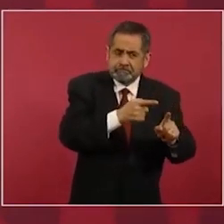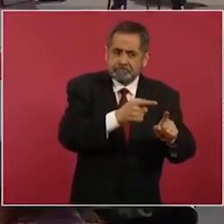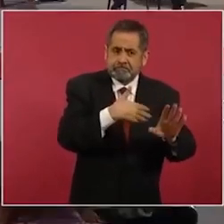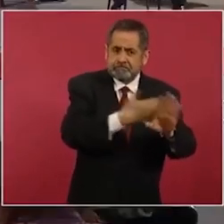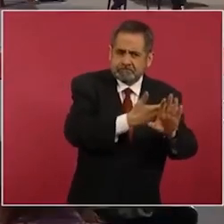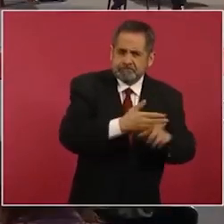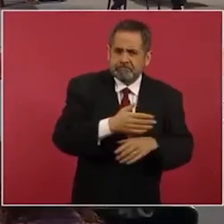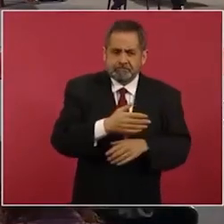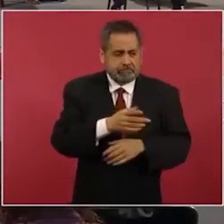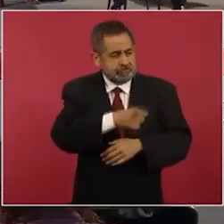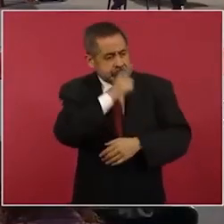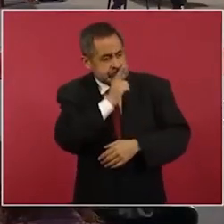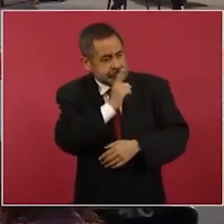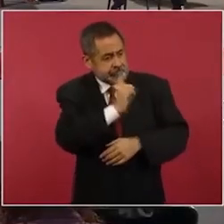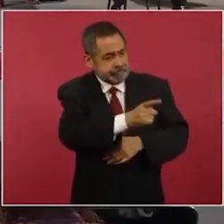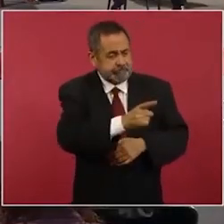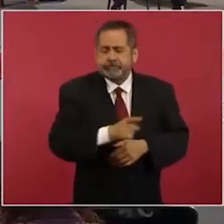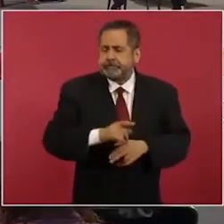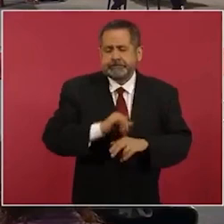a reprimir a nadie.